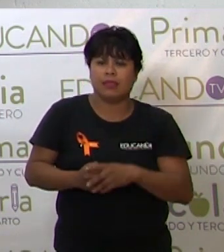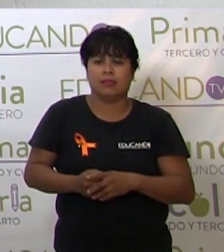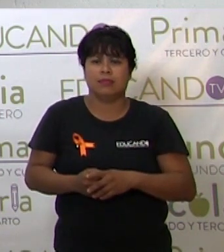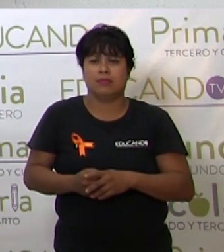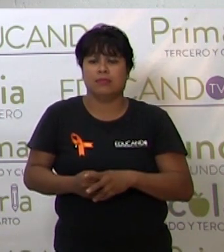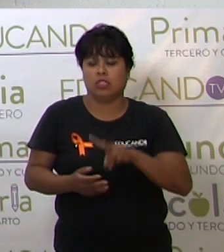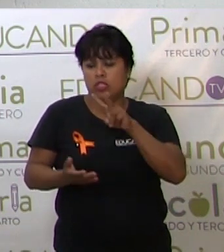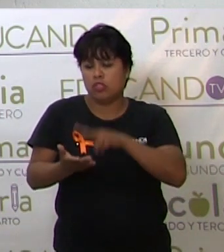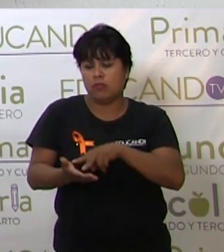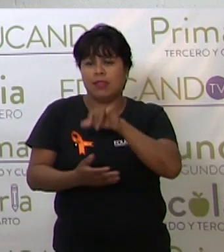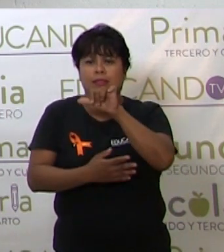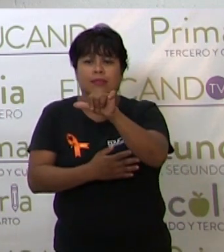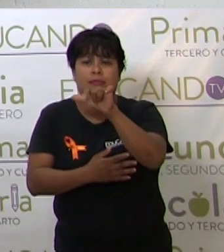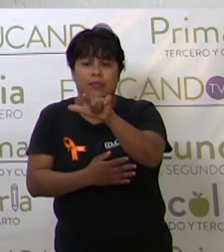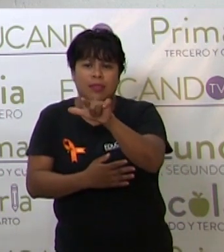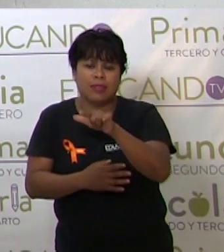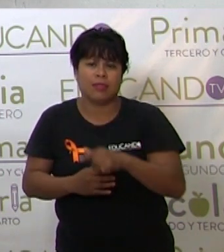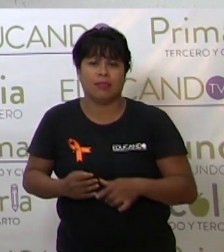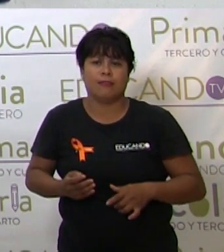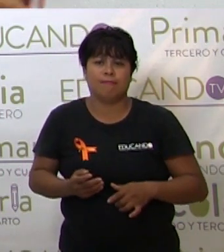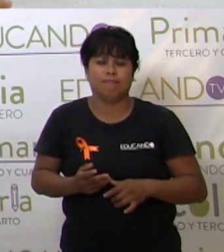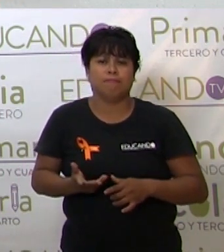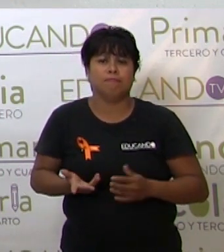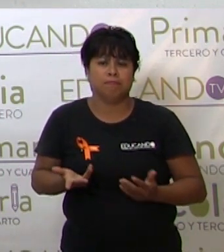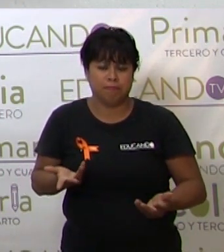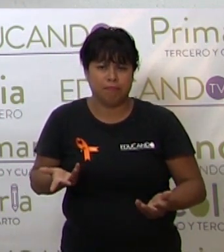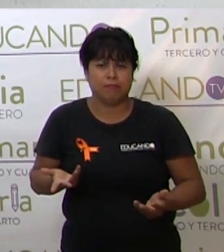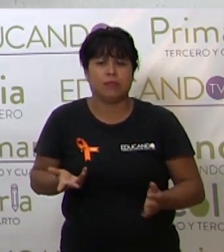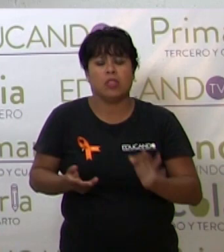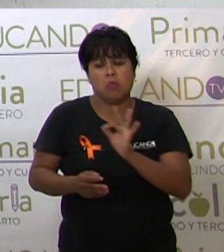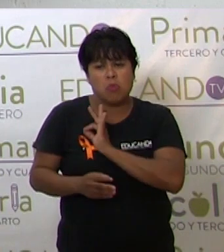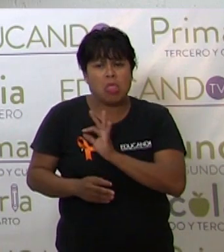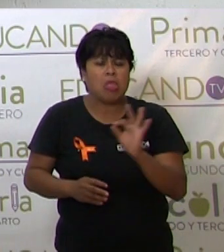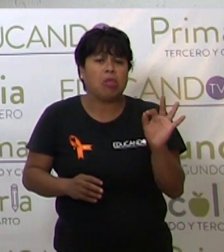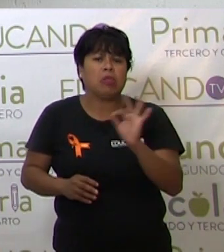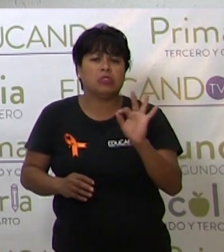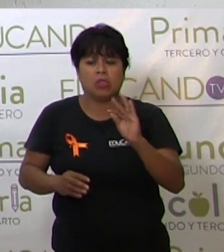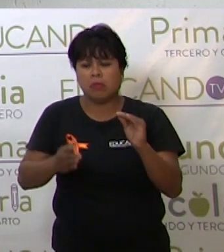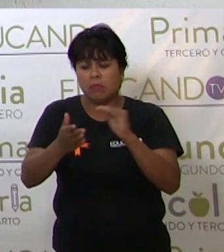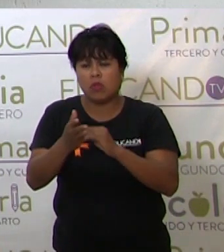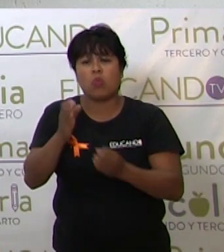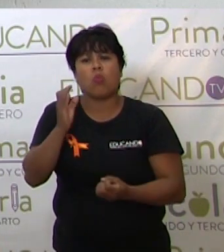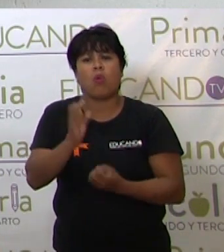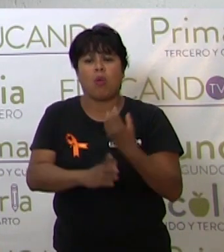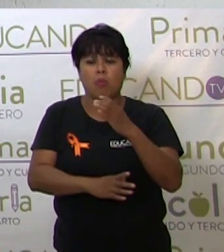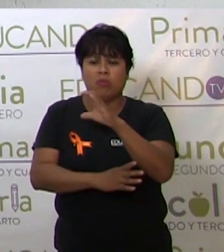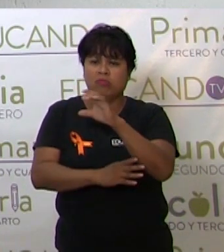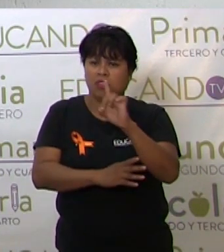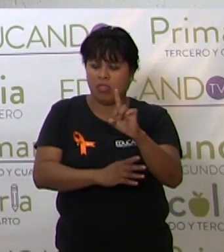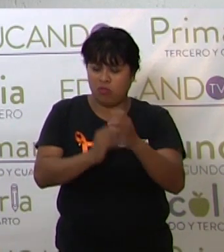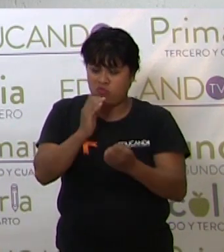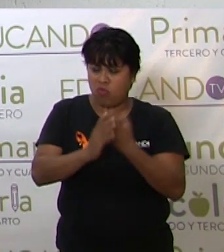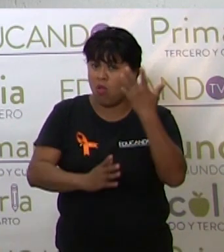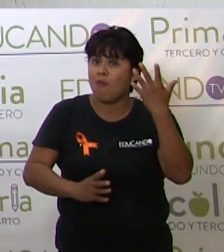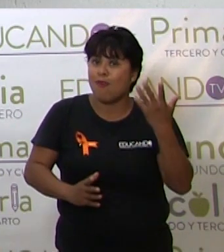2016, 2017. Y aquí pude haber incluido que sacó un nuevo álbum con